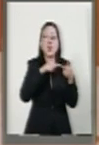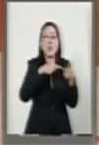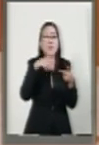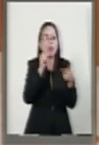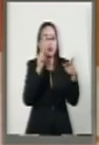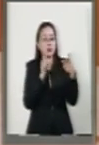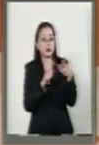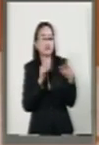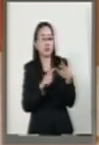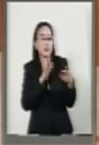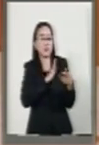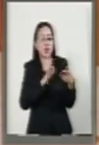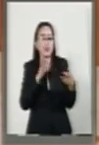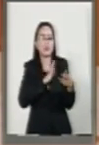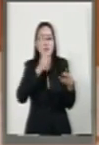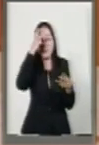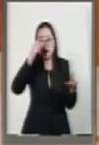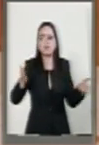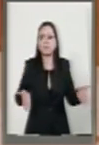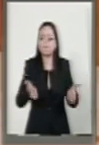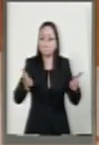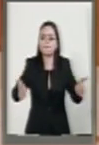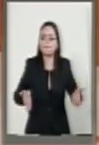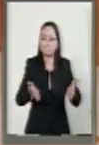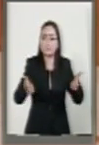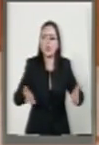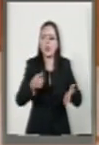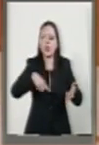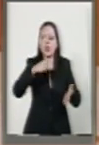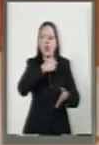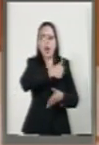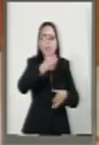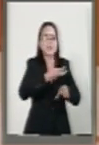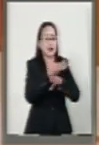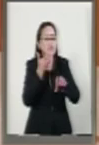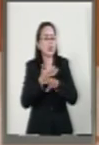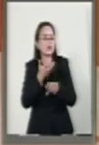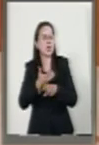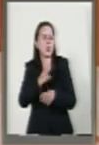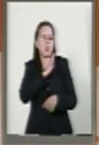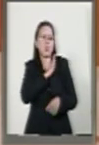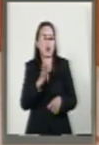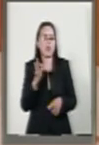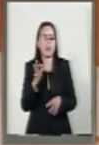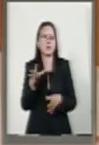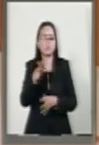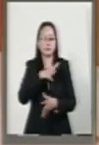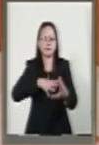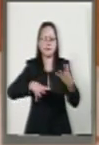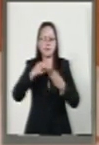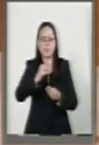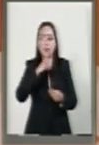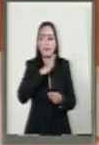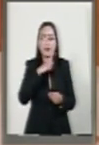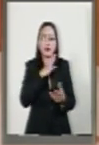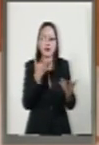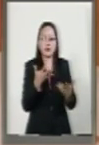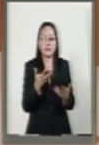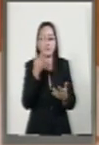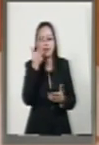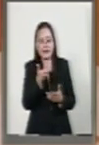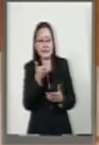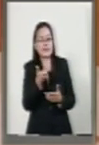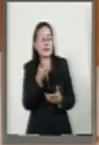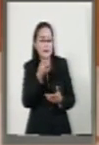realmente generar un incentivo para que todos y cada uno de los estados de nuestro país, pues tengan este